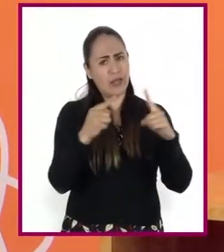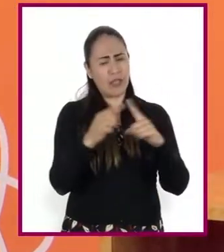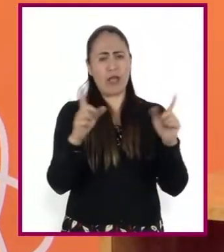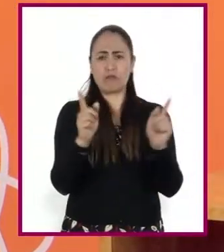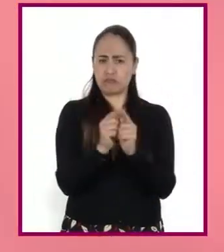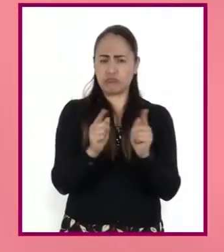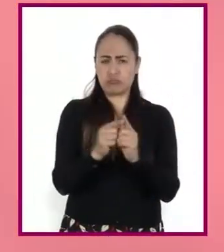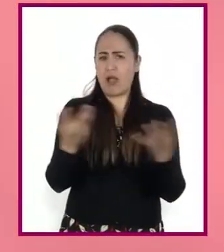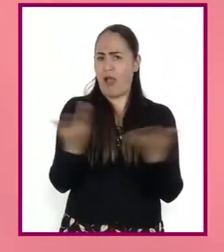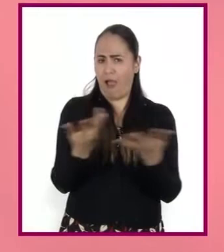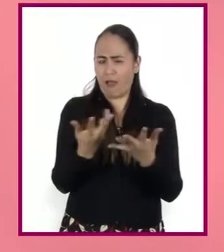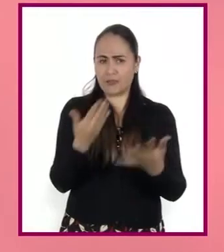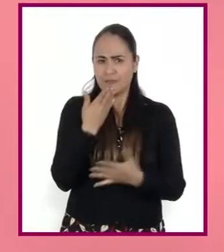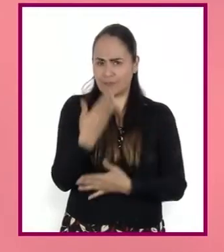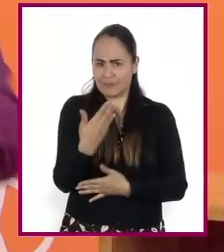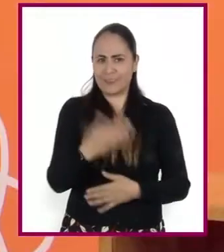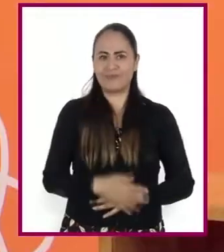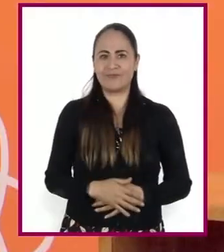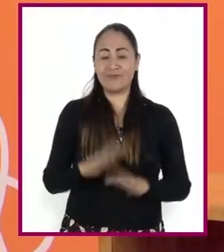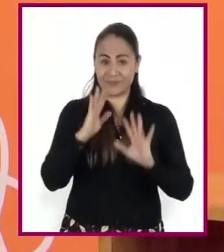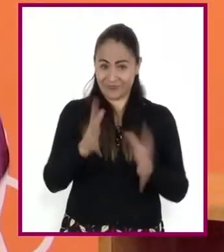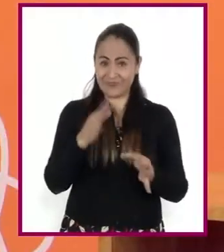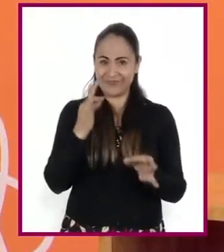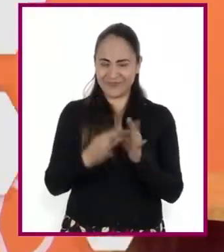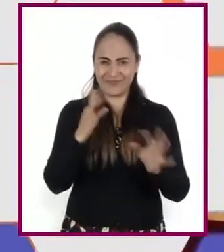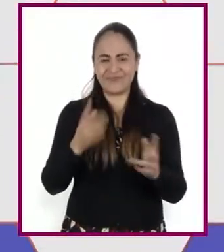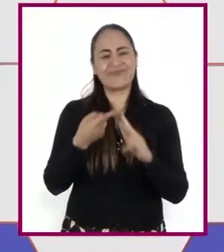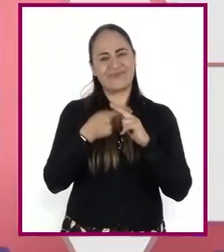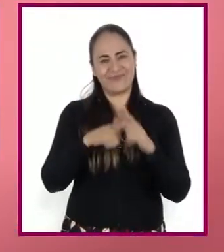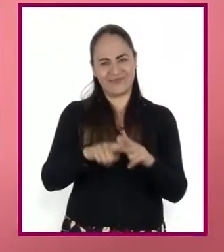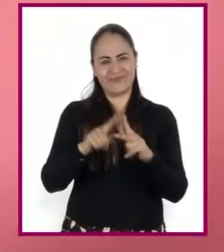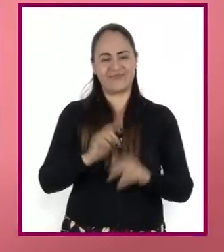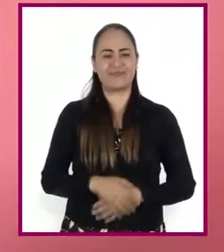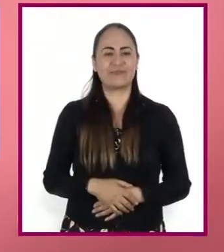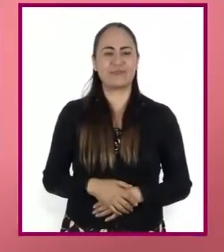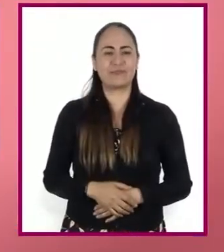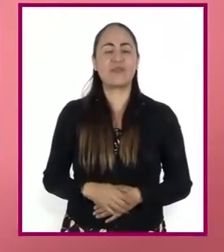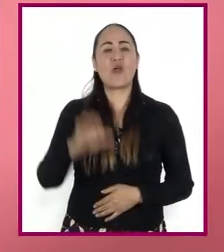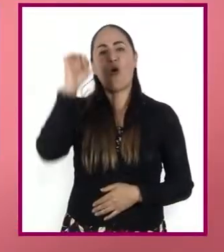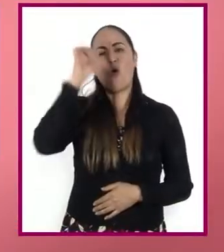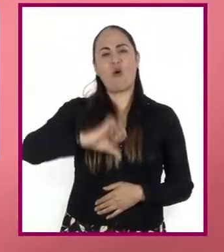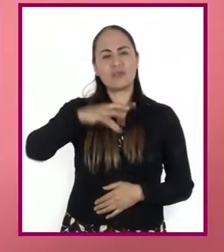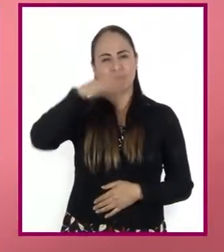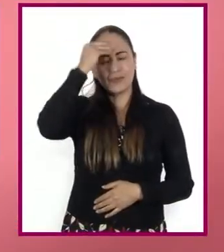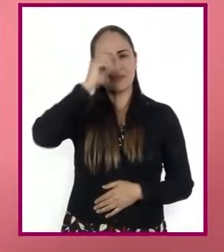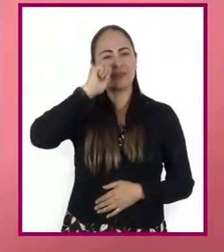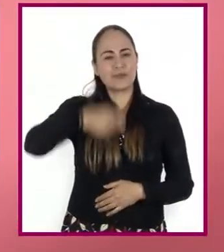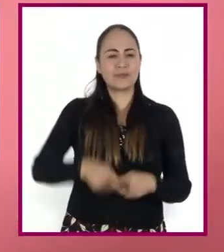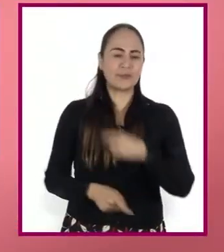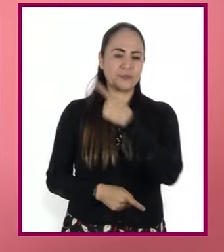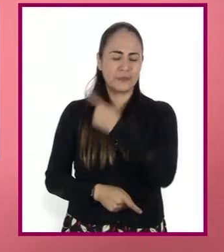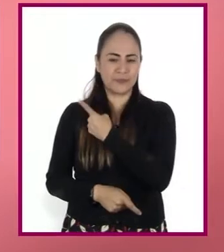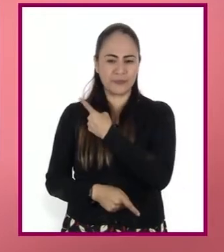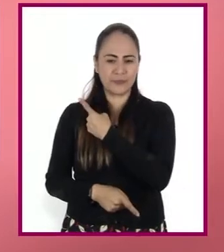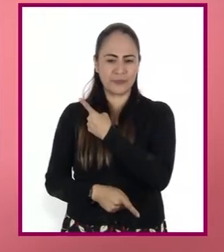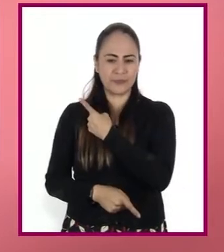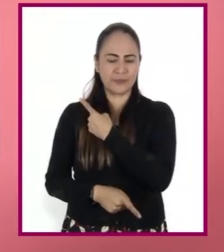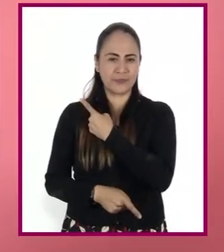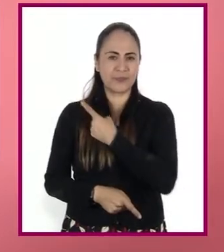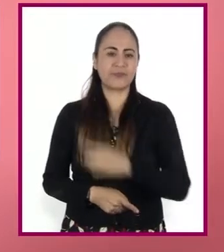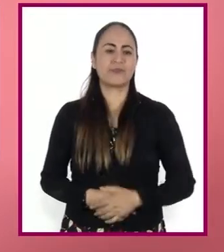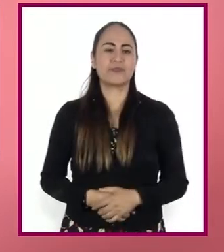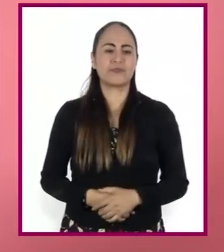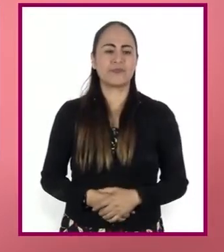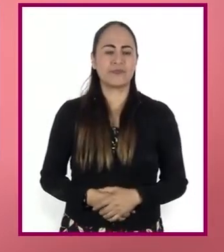resumen. ¿Listas y listos? Muy bien, iniciemos. En esta sesión trabajaremos con el aprendizaje esperado.